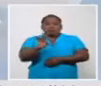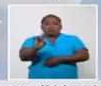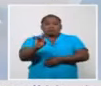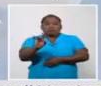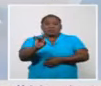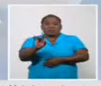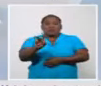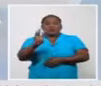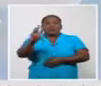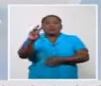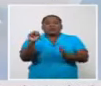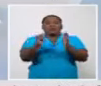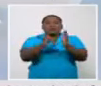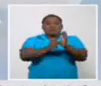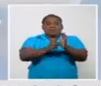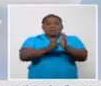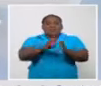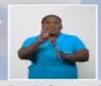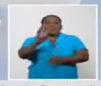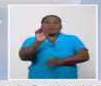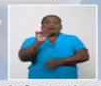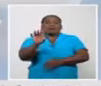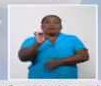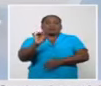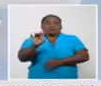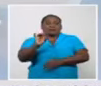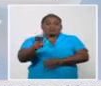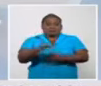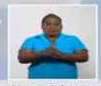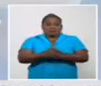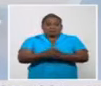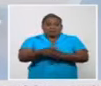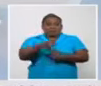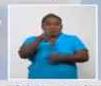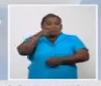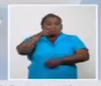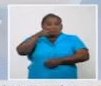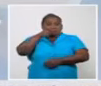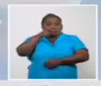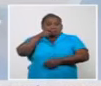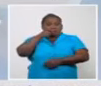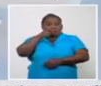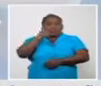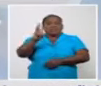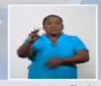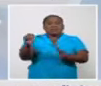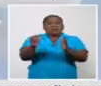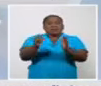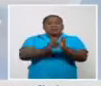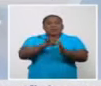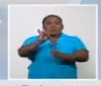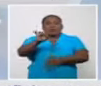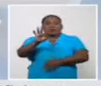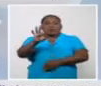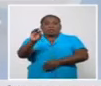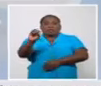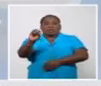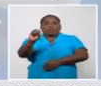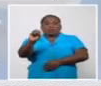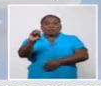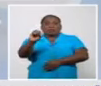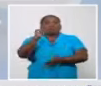.315, en vigilancia 3.980, y